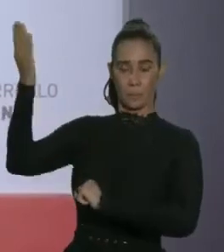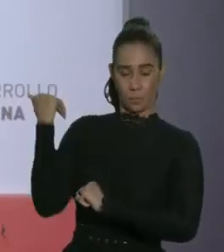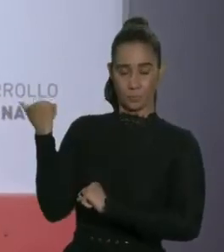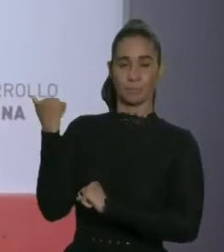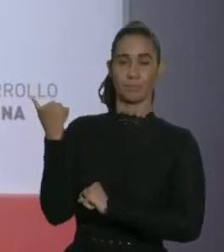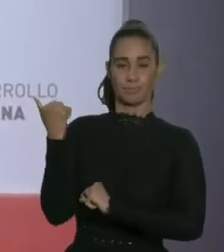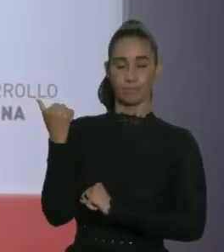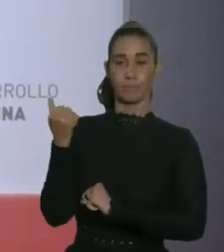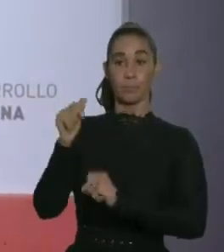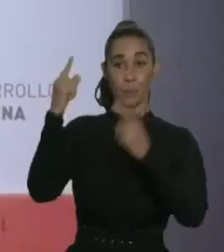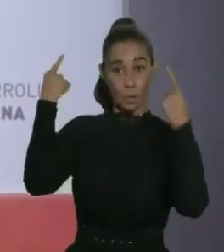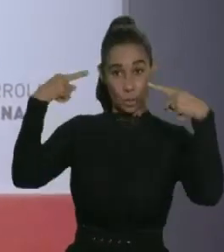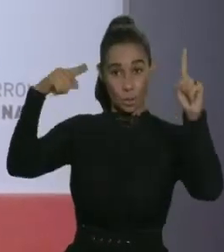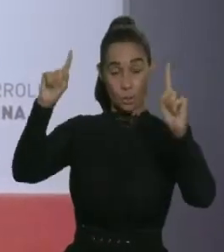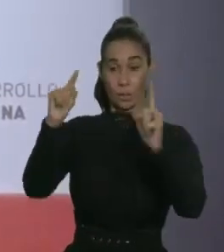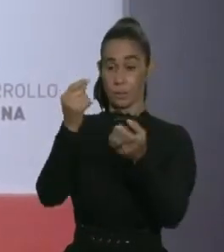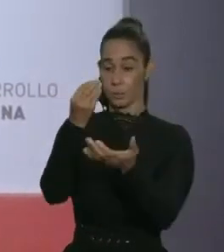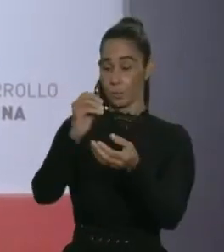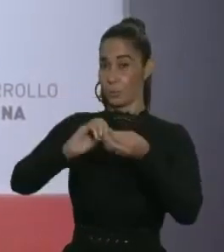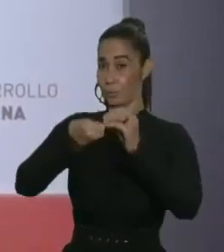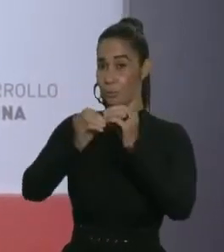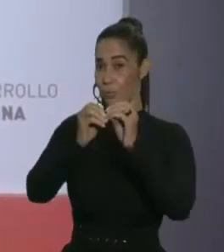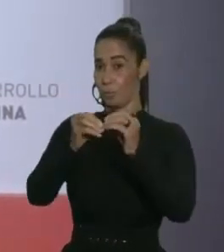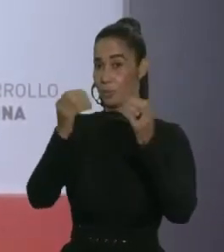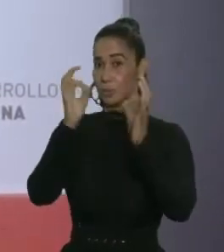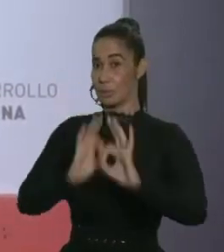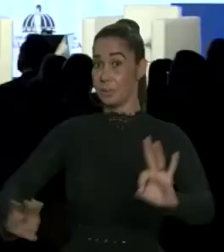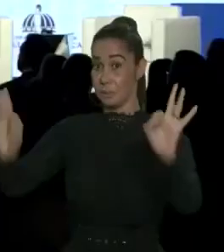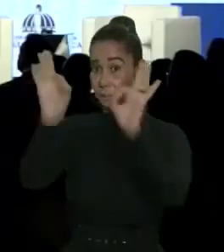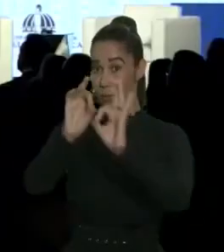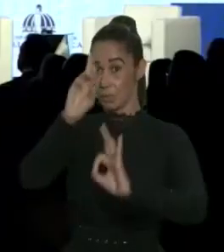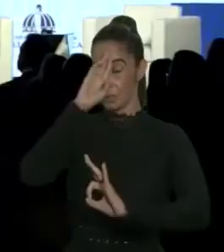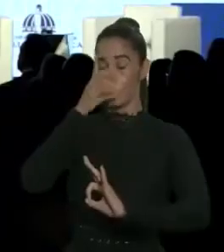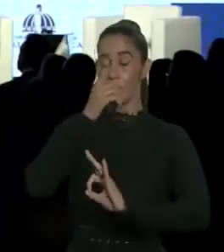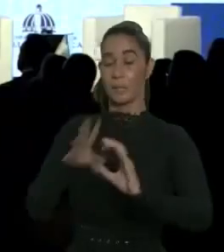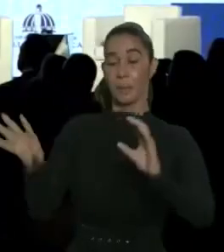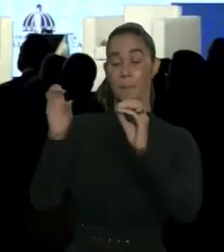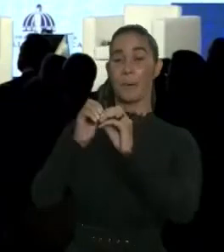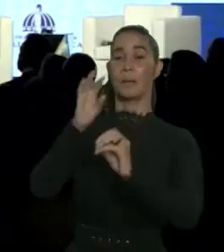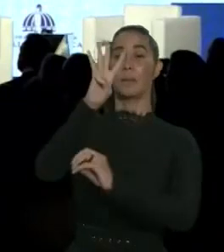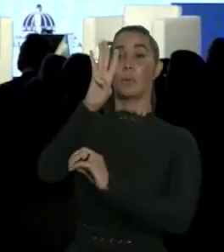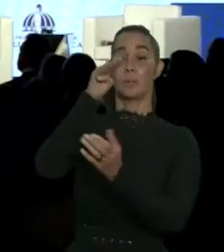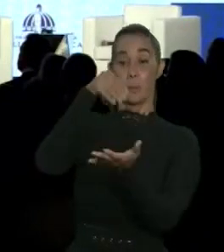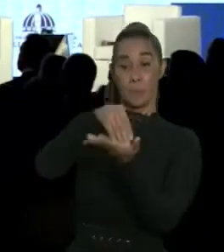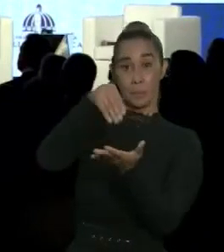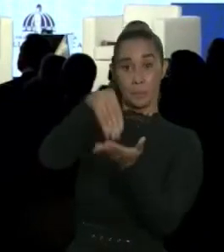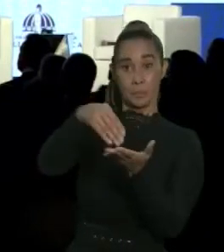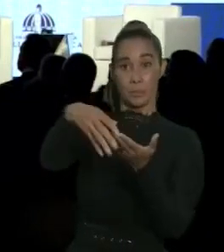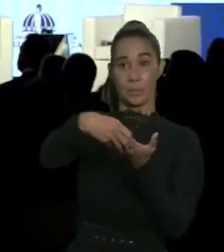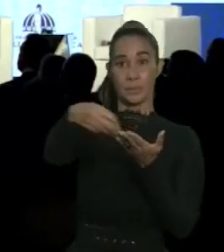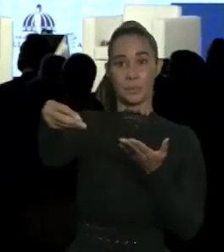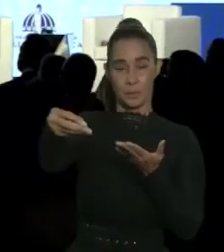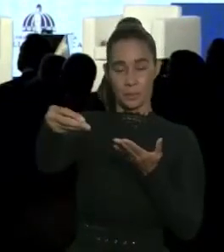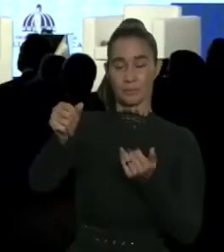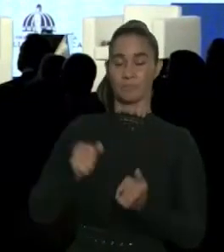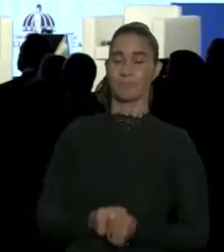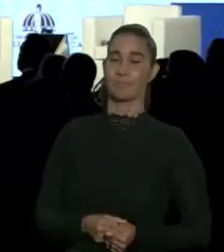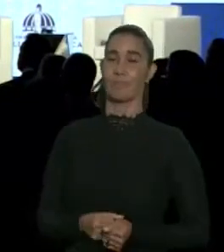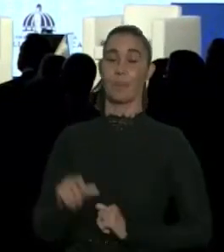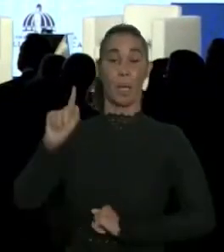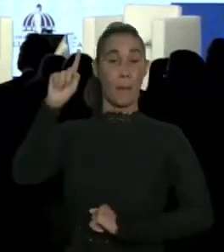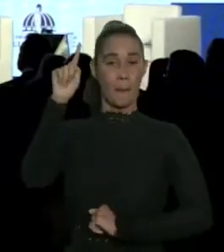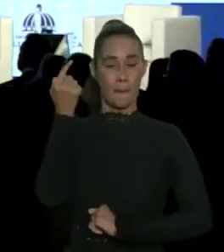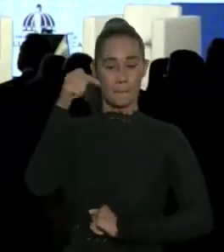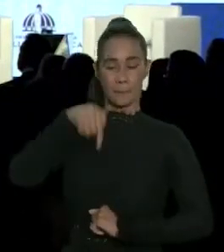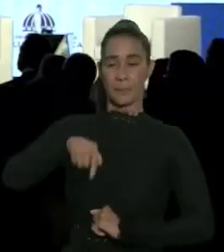alcanzando una cifra sin precedentes en la República Dominicana de más de 4.000 millones de dólares. Por primera